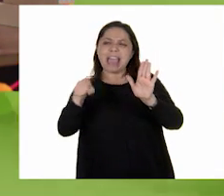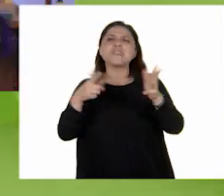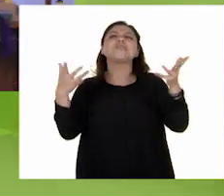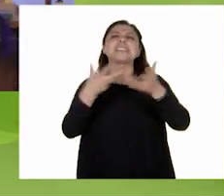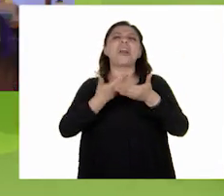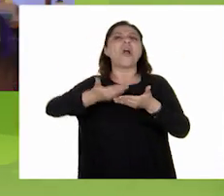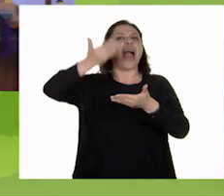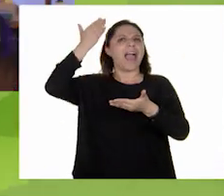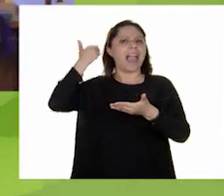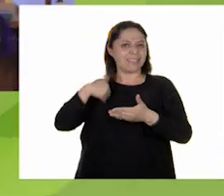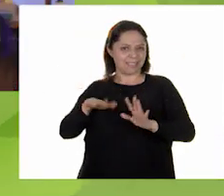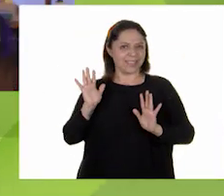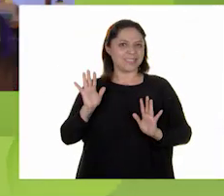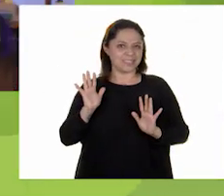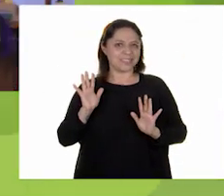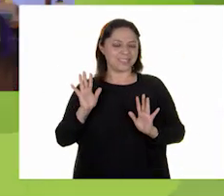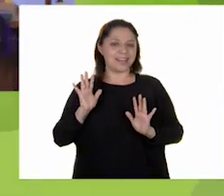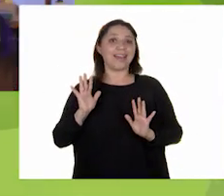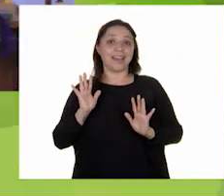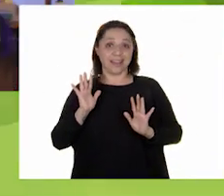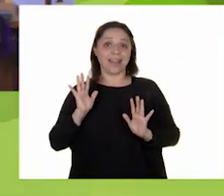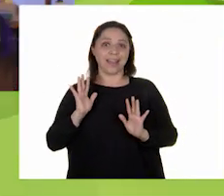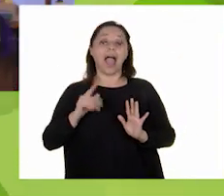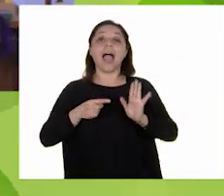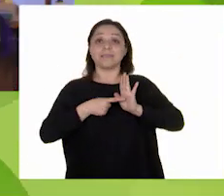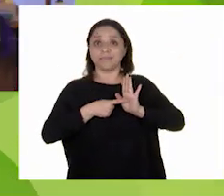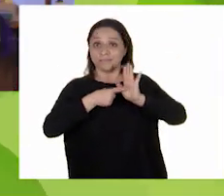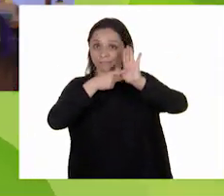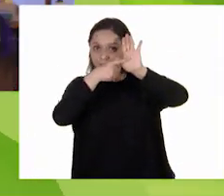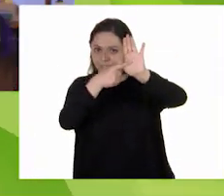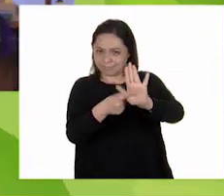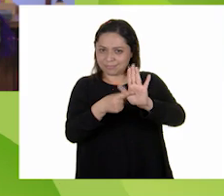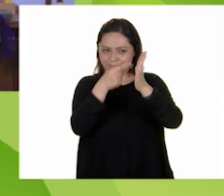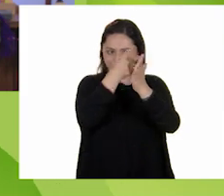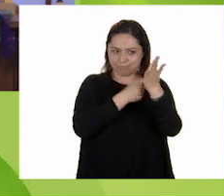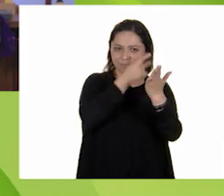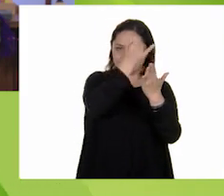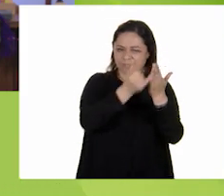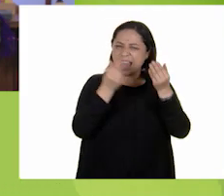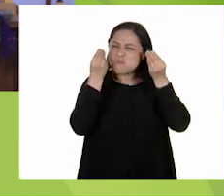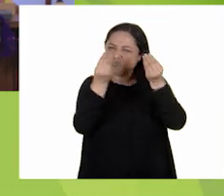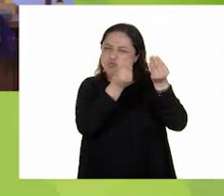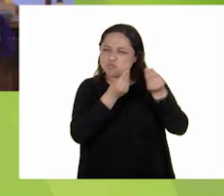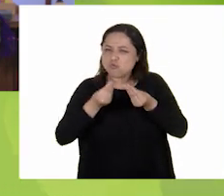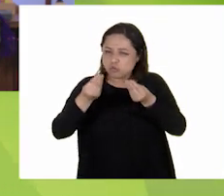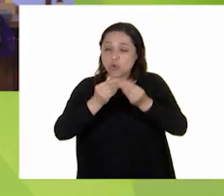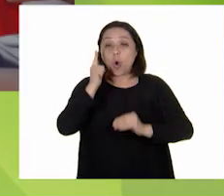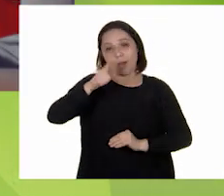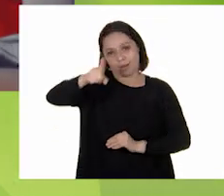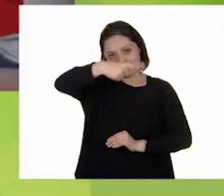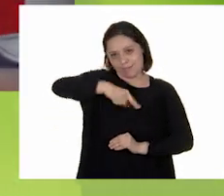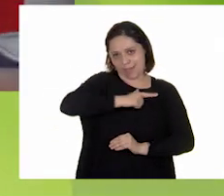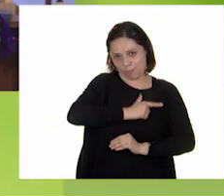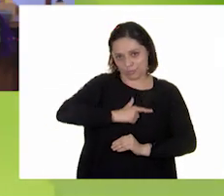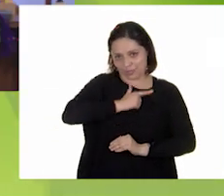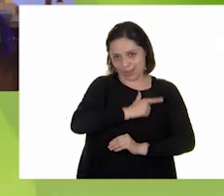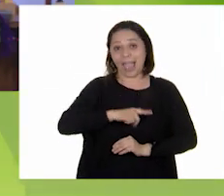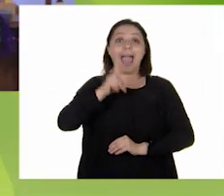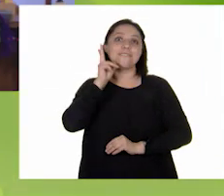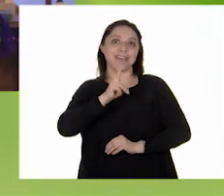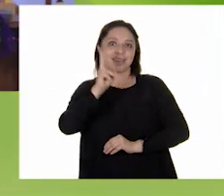número uno. Aquí compartimos con todos ustedes algunos de los muchos proyectos que hemos hecho. Espero que les gusten. A ver.